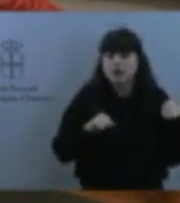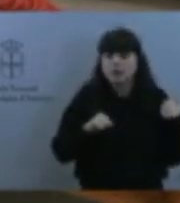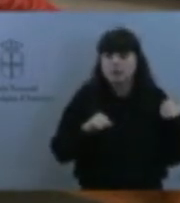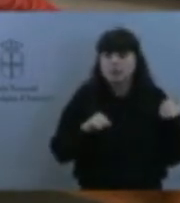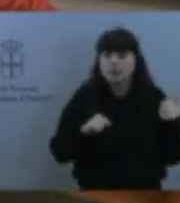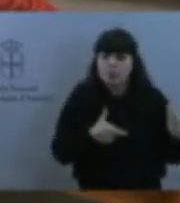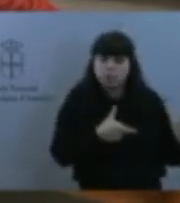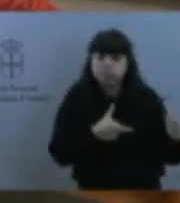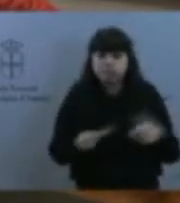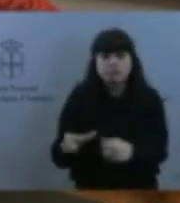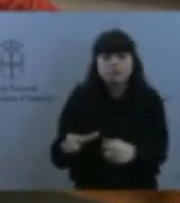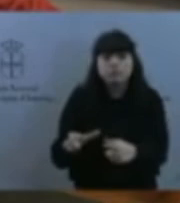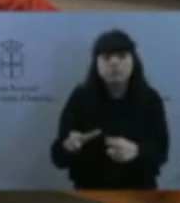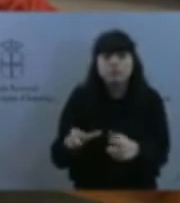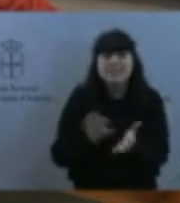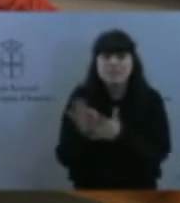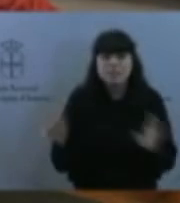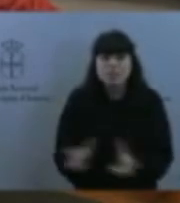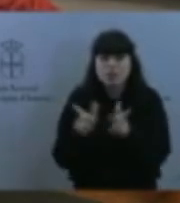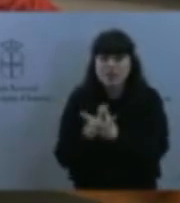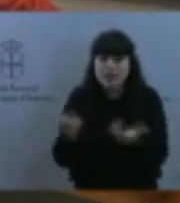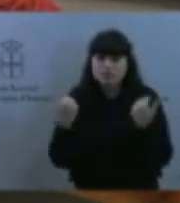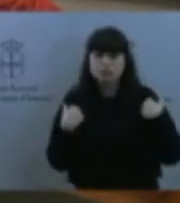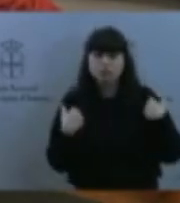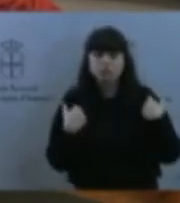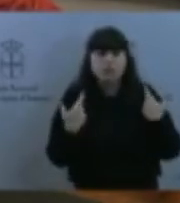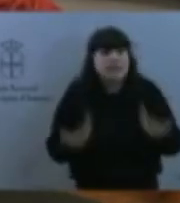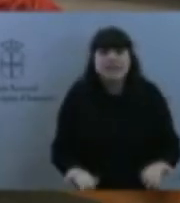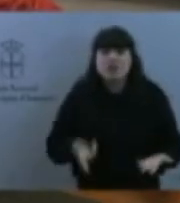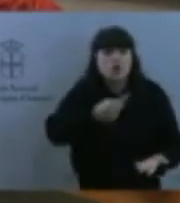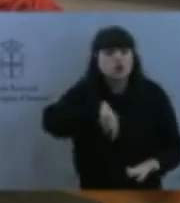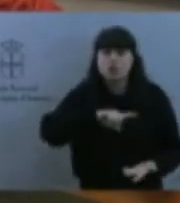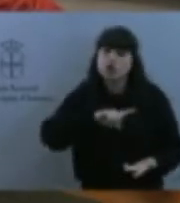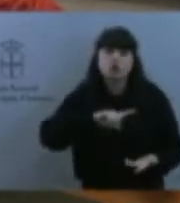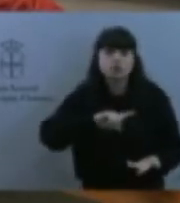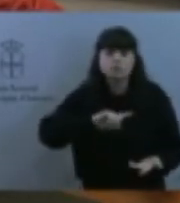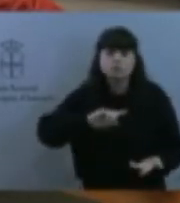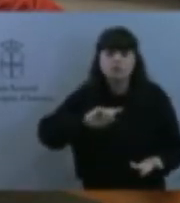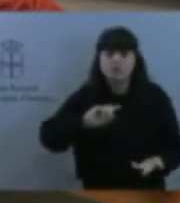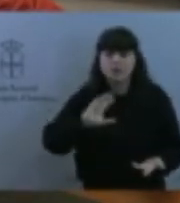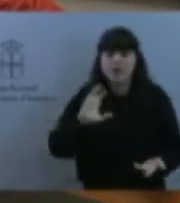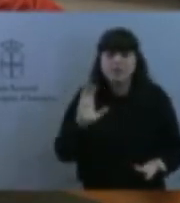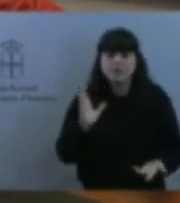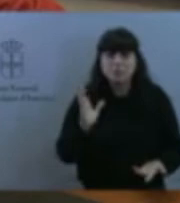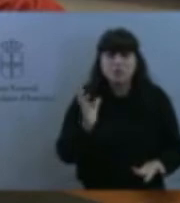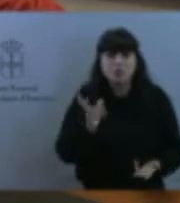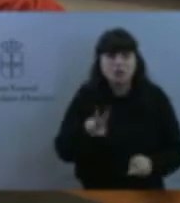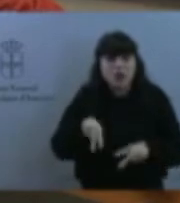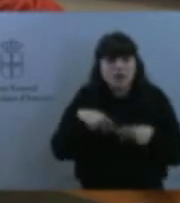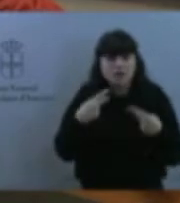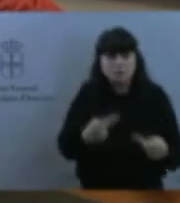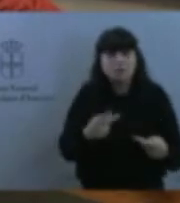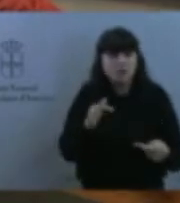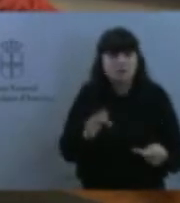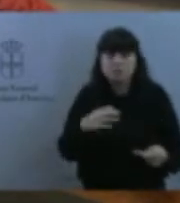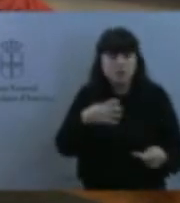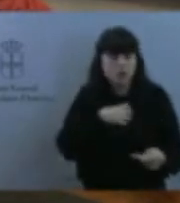sociales, y no vamos a ser capaces de dar una buena respuesta si esto no es una acción transversal.